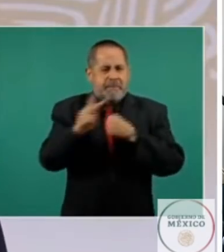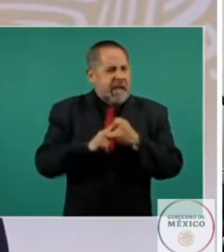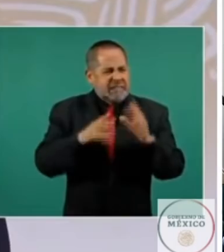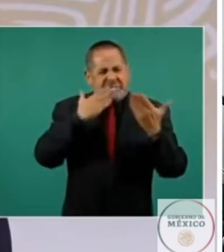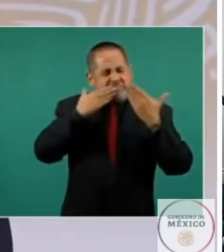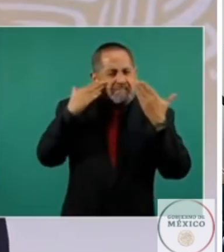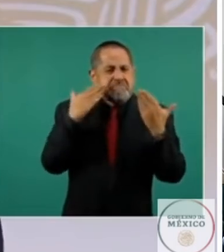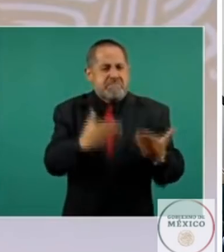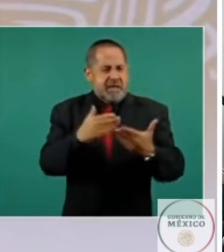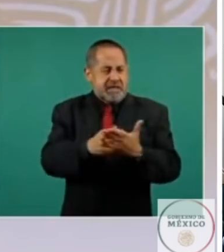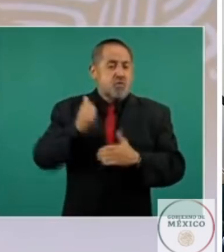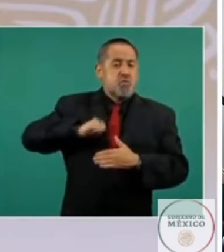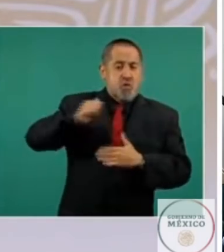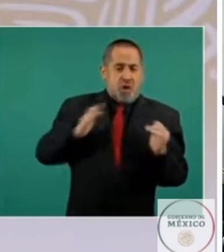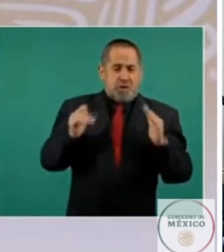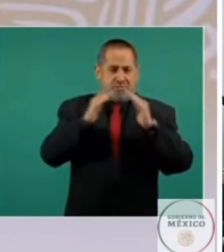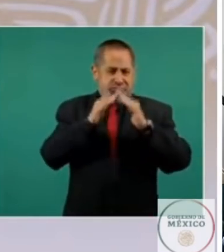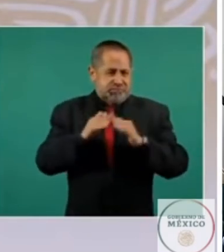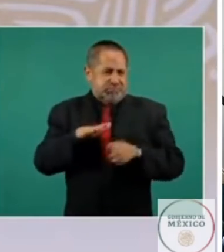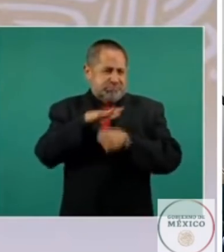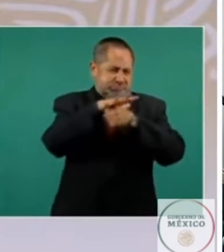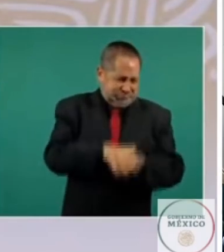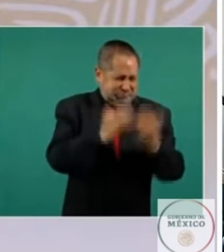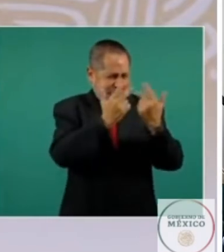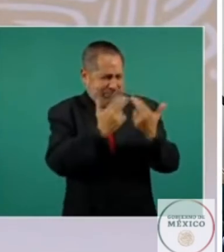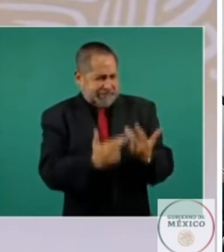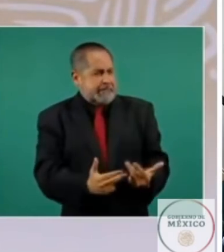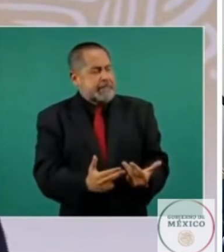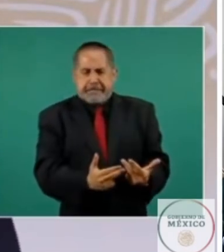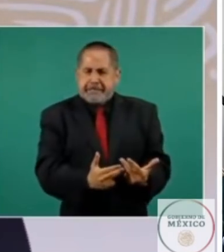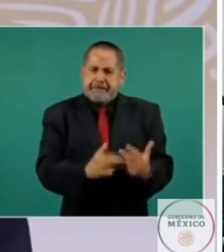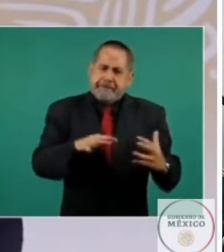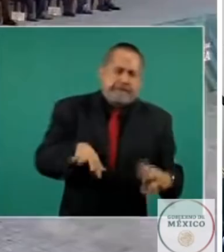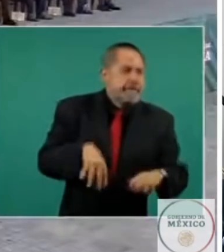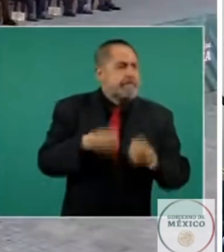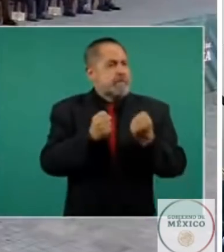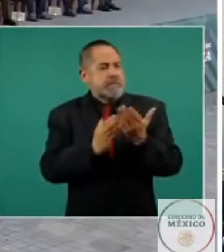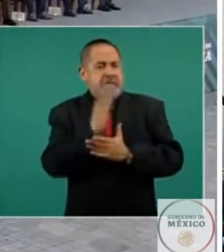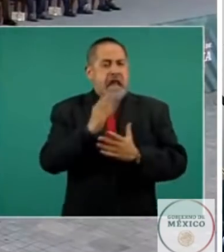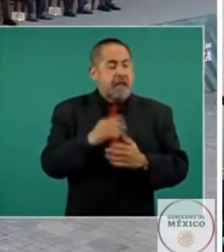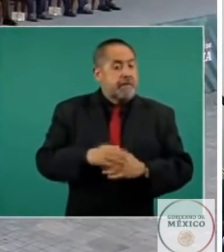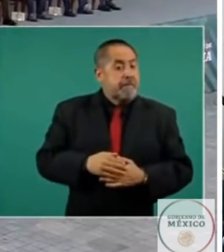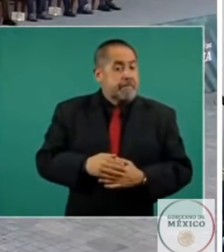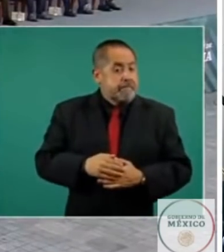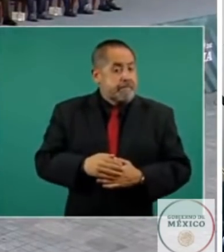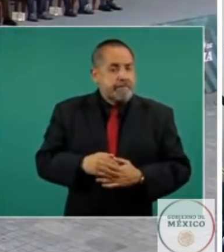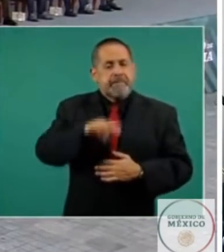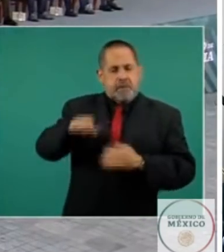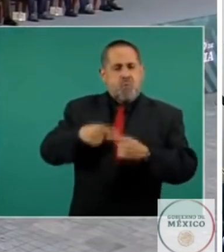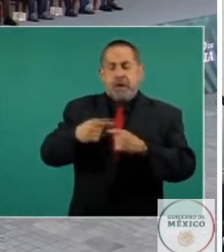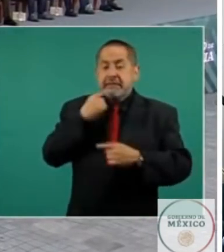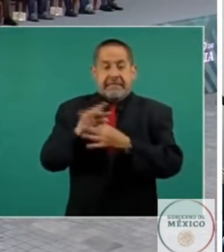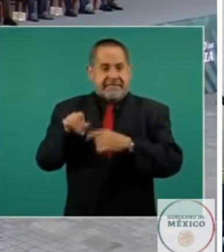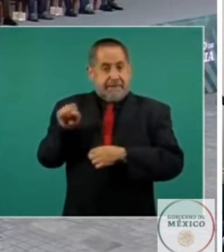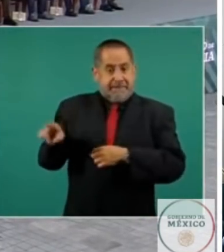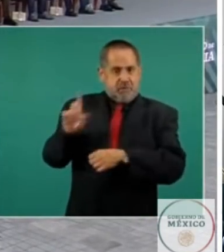las civilizaciones que se echaron sobre él para destruirlo. Más adelante, refiriéndose a la significativa